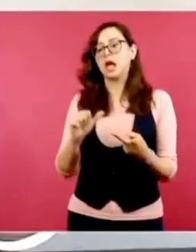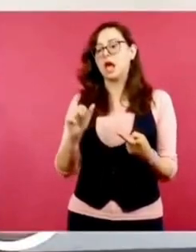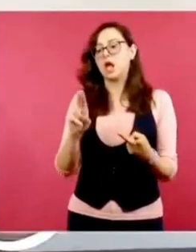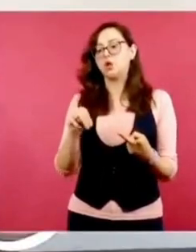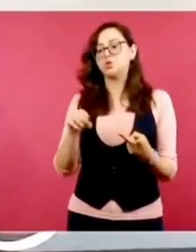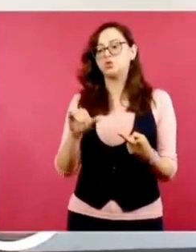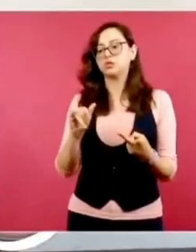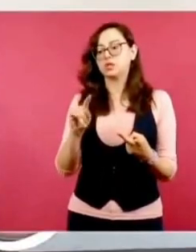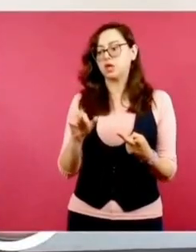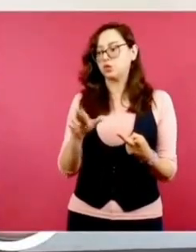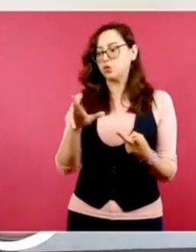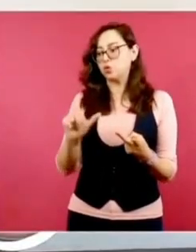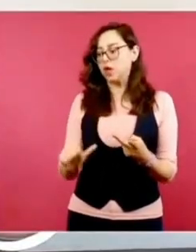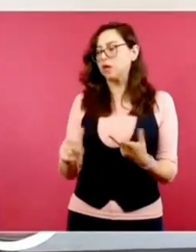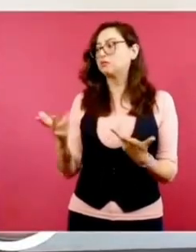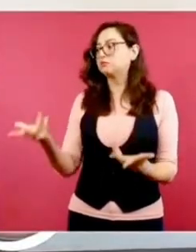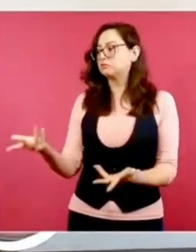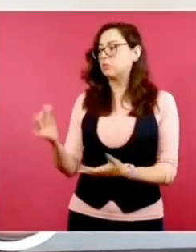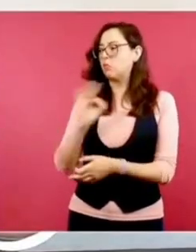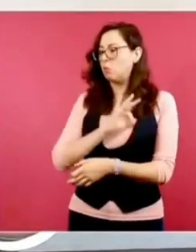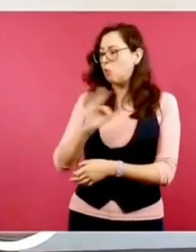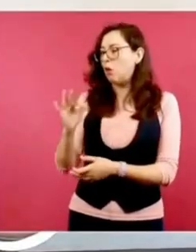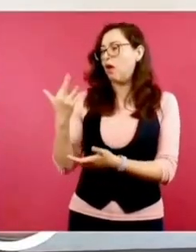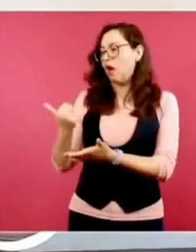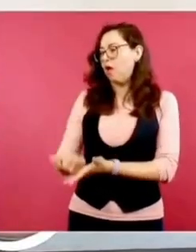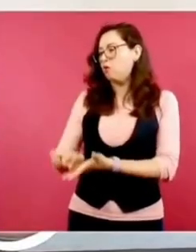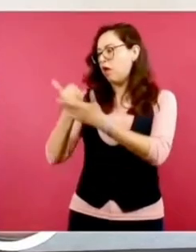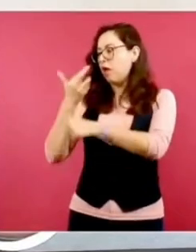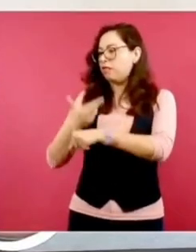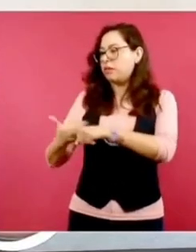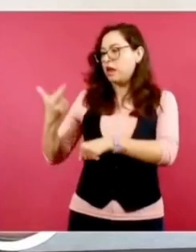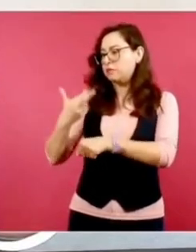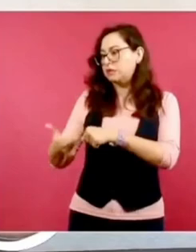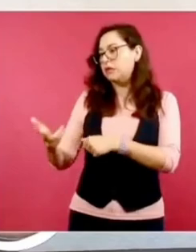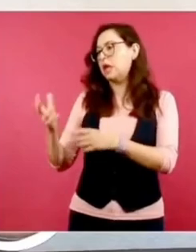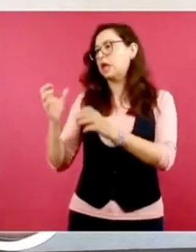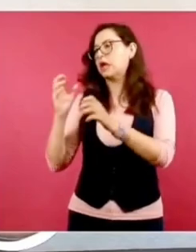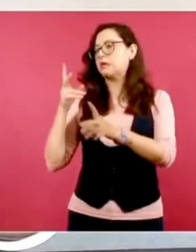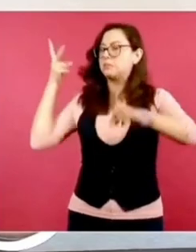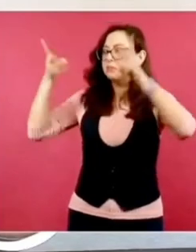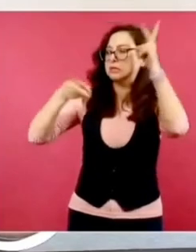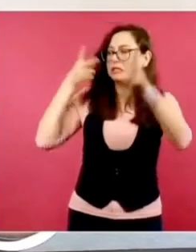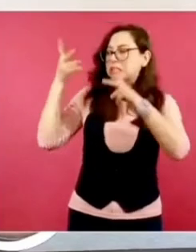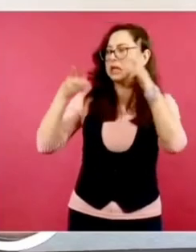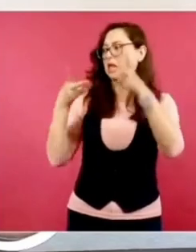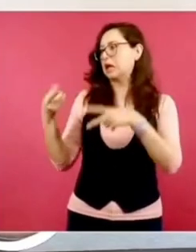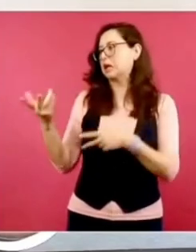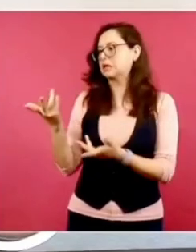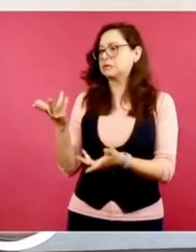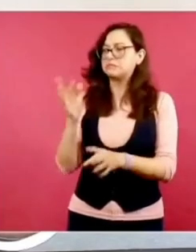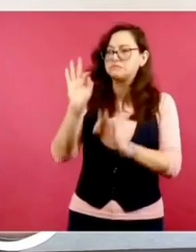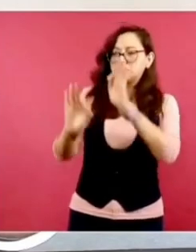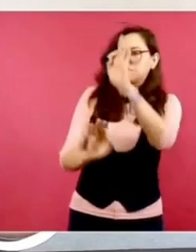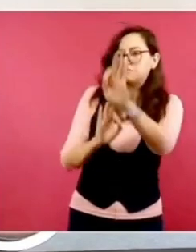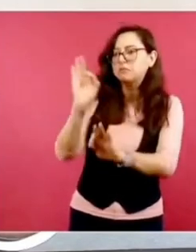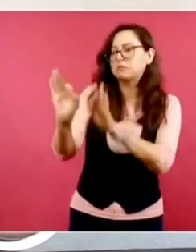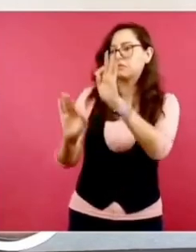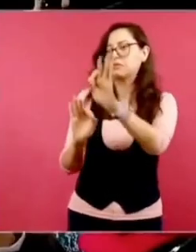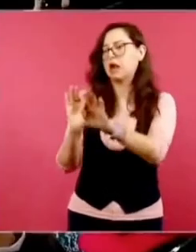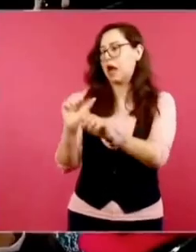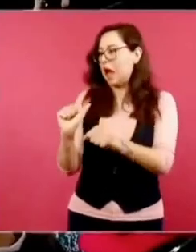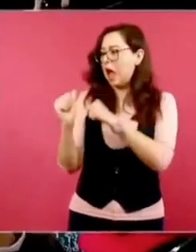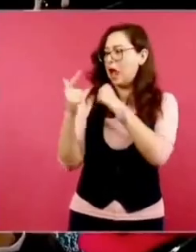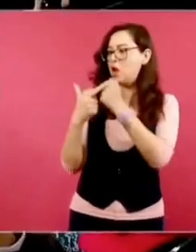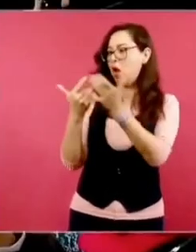que se han ofrecido también en apoyar y ver, visitar a Jorge Glass e interceder ante las autoridades